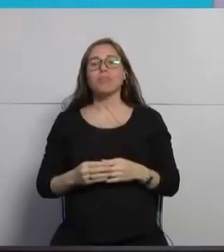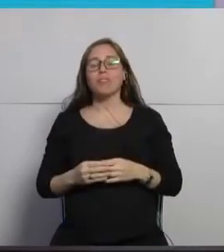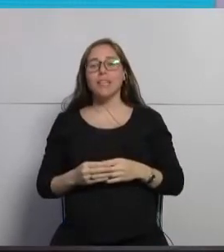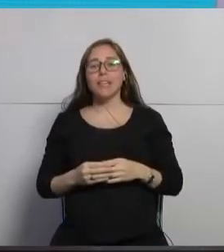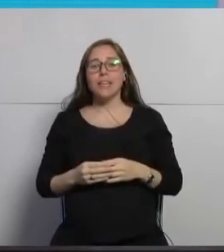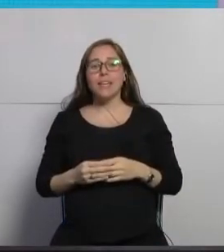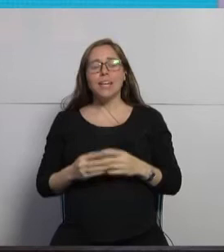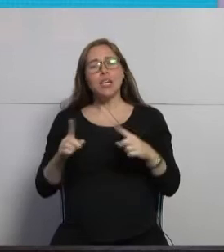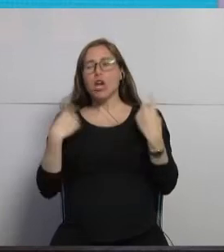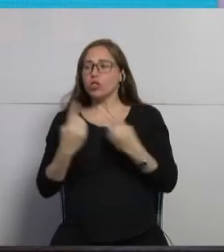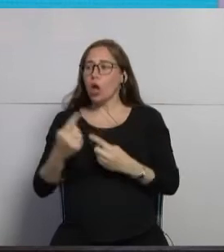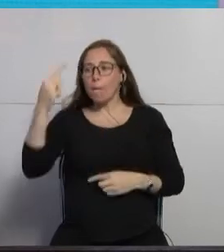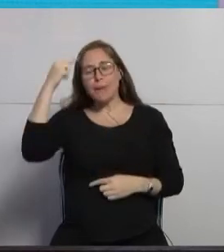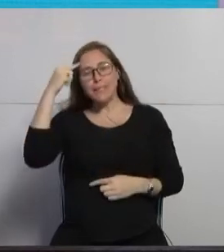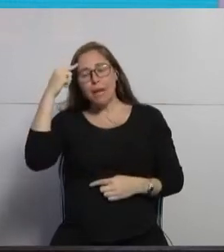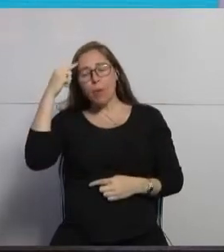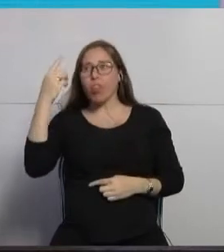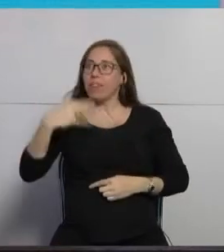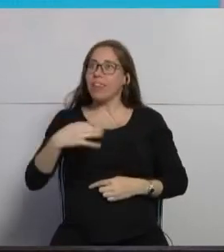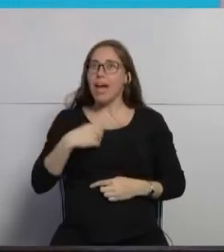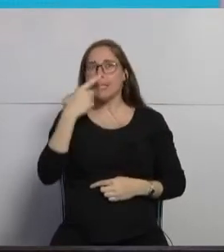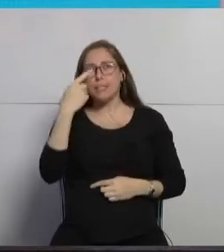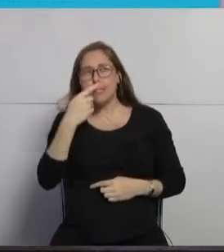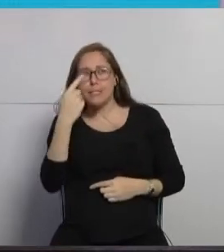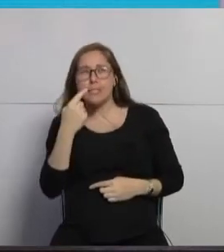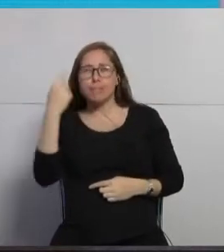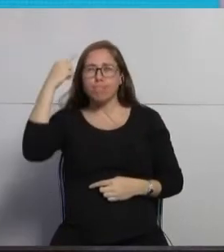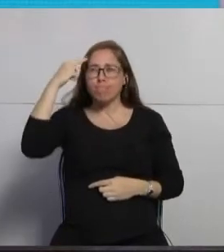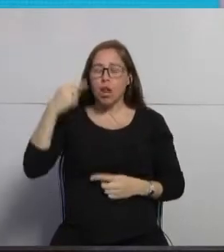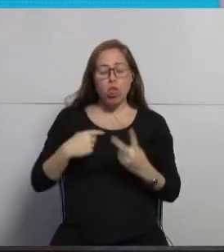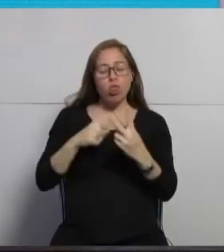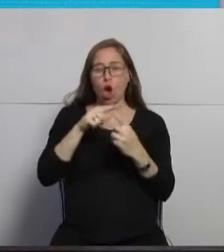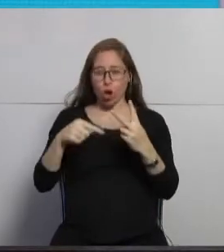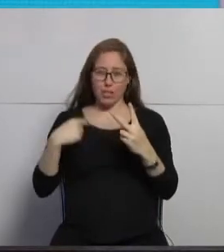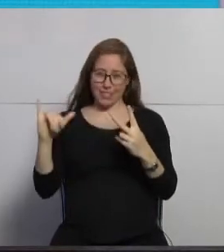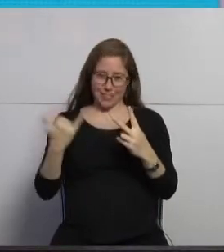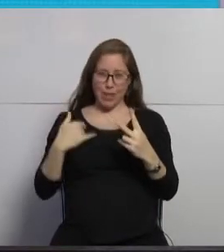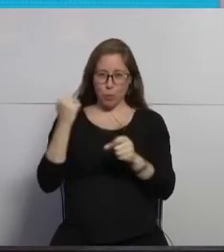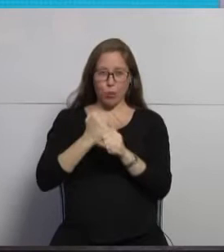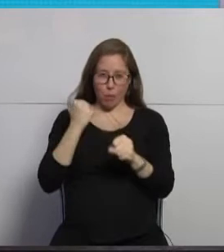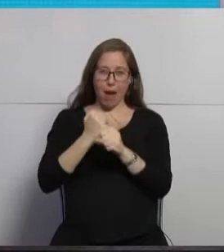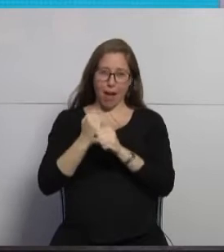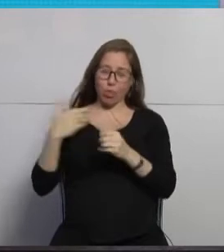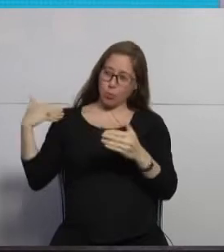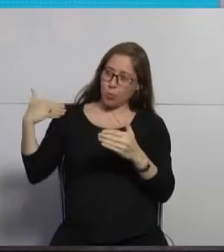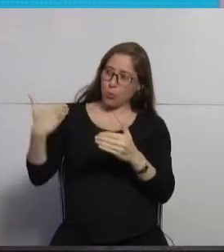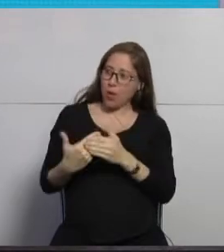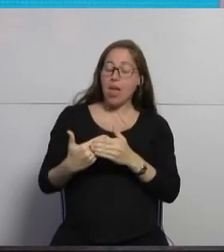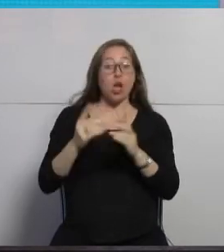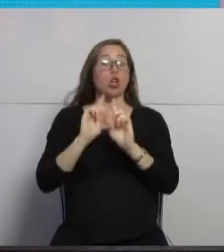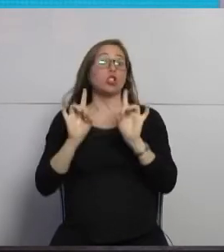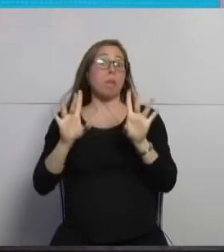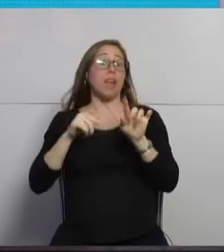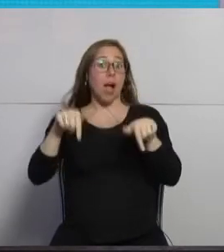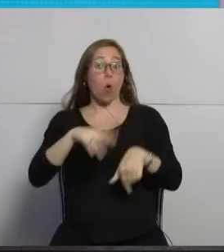nos pareció que era interesante poder contar dos productos que hemos estado trabajando no solo en Uruguay sino